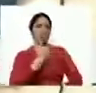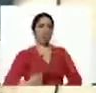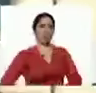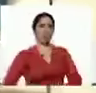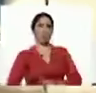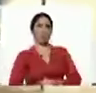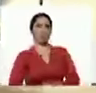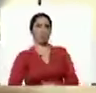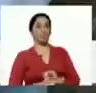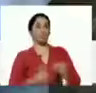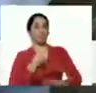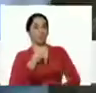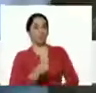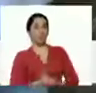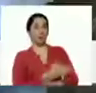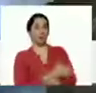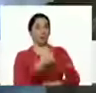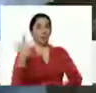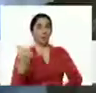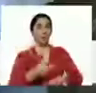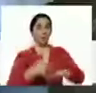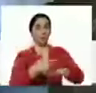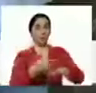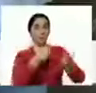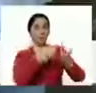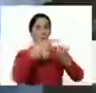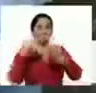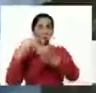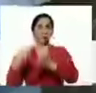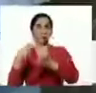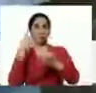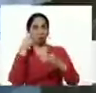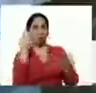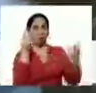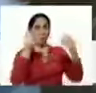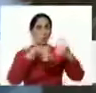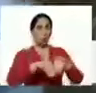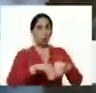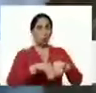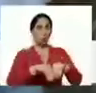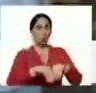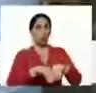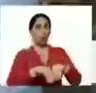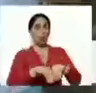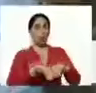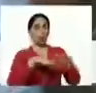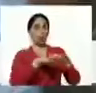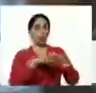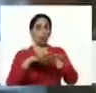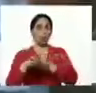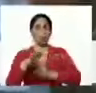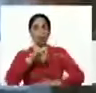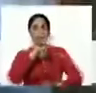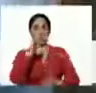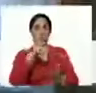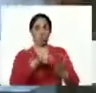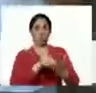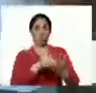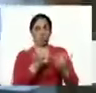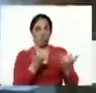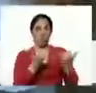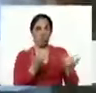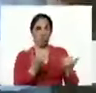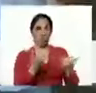como ya lo decía el gobernador se va sumando al conjunto de silos a nivel nacional que usted recientemente